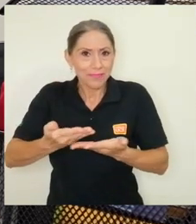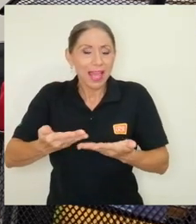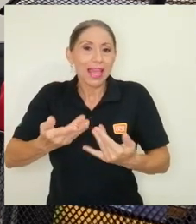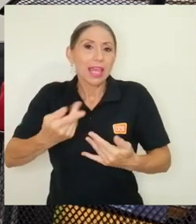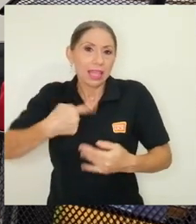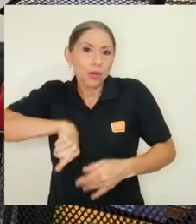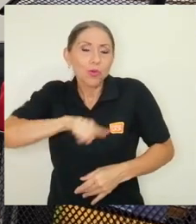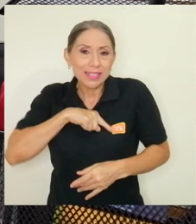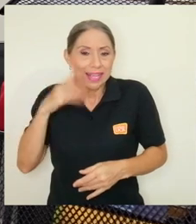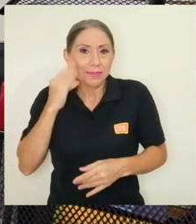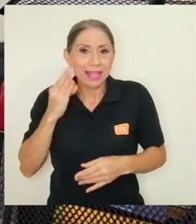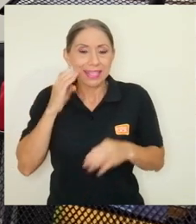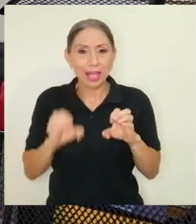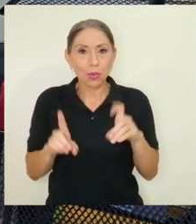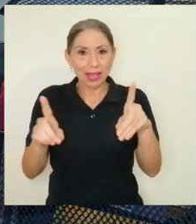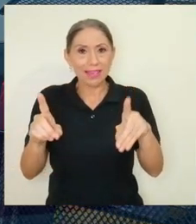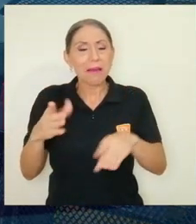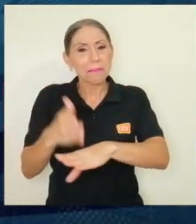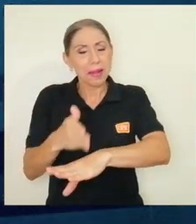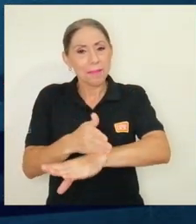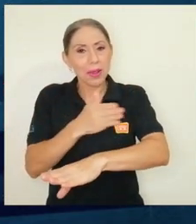para mejorar los aprendizajes.